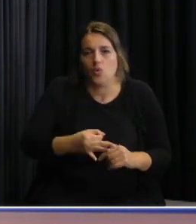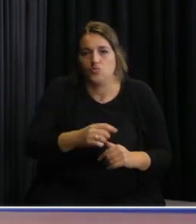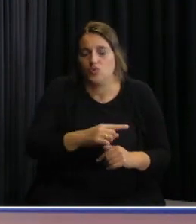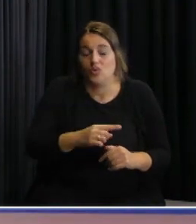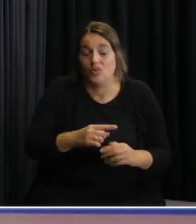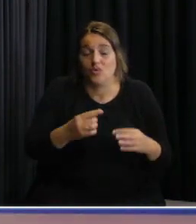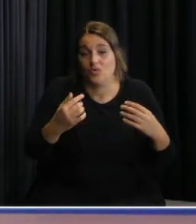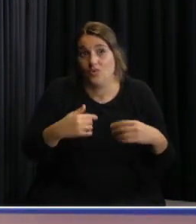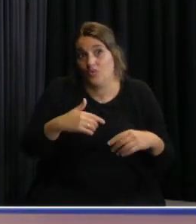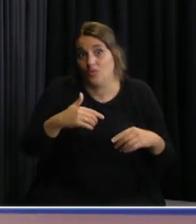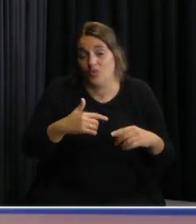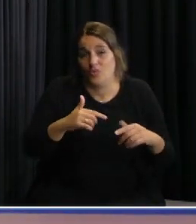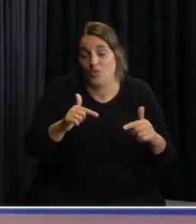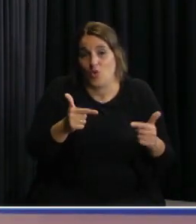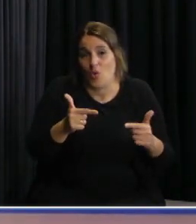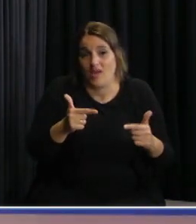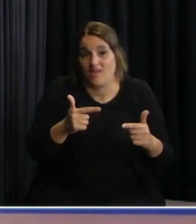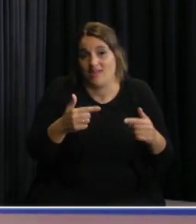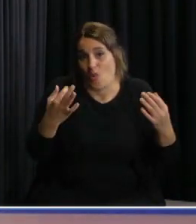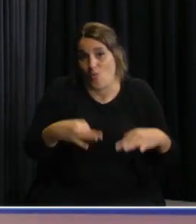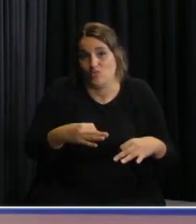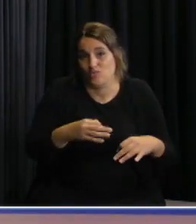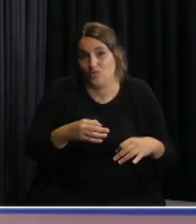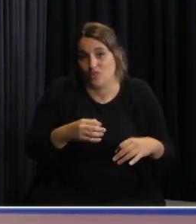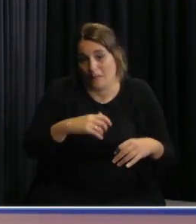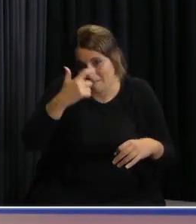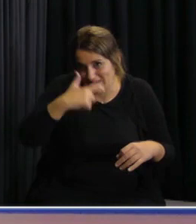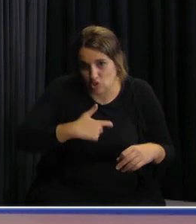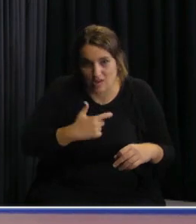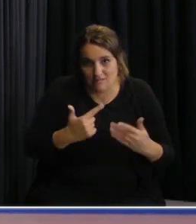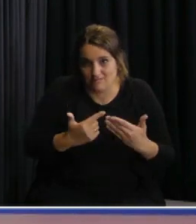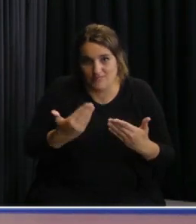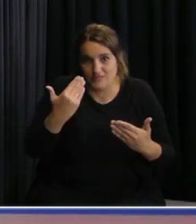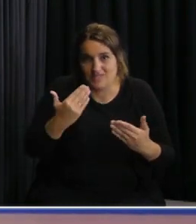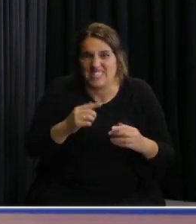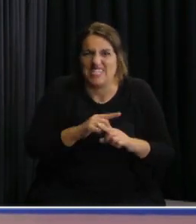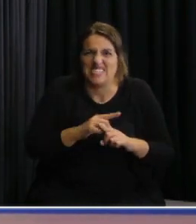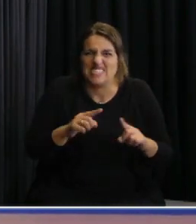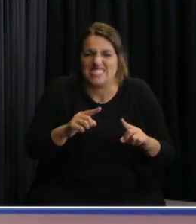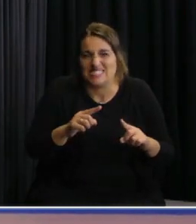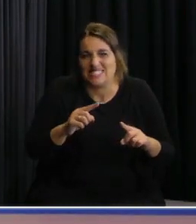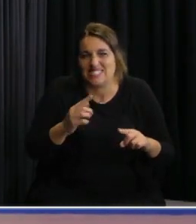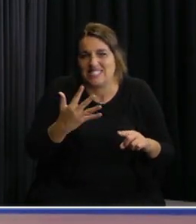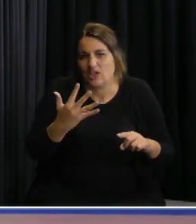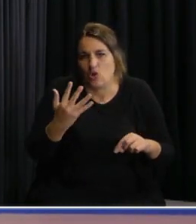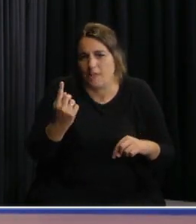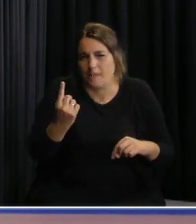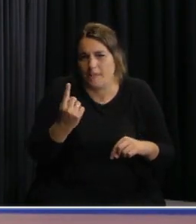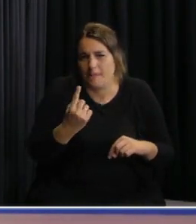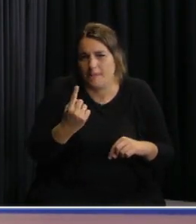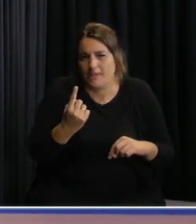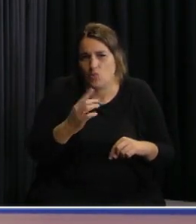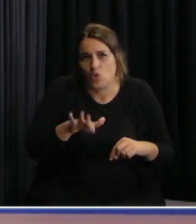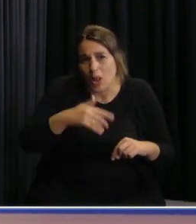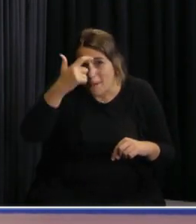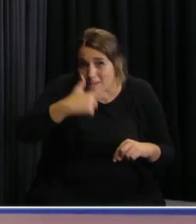tiene posibilidad de hacerlo en lo personal y perdonen cinco minutos en lo